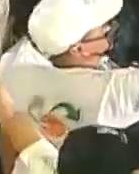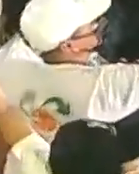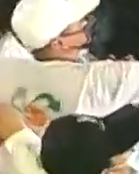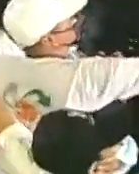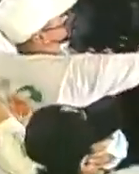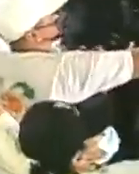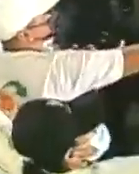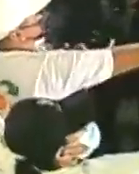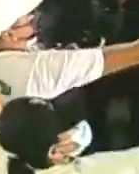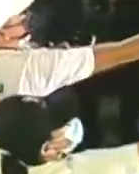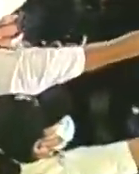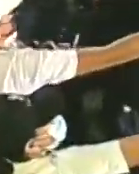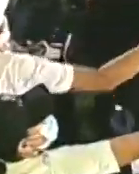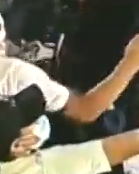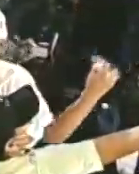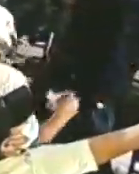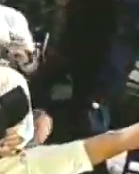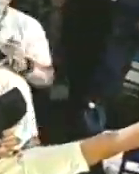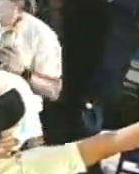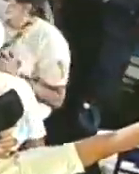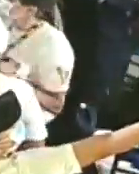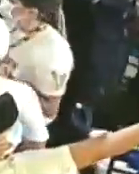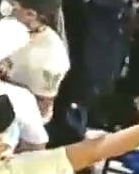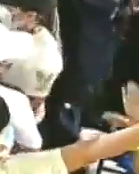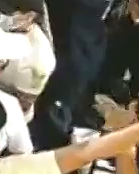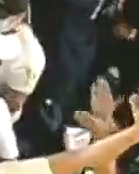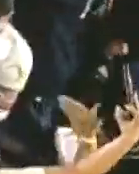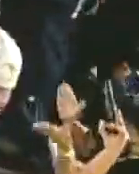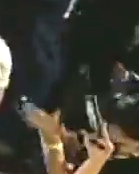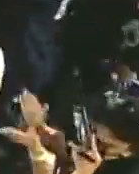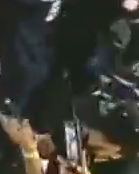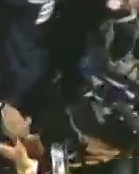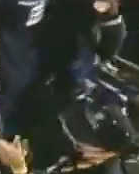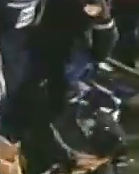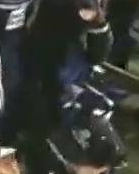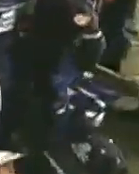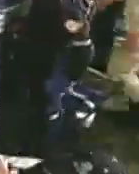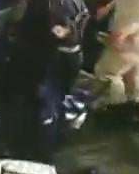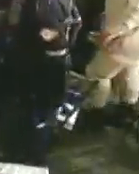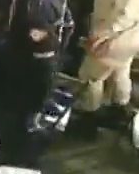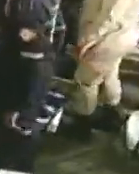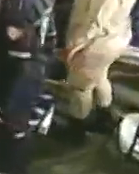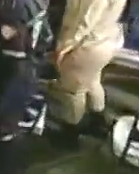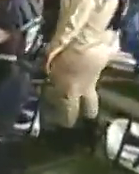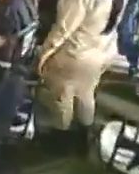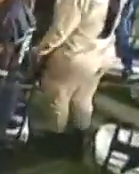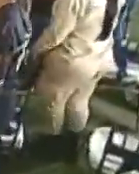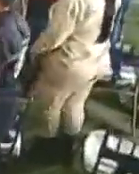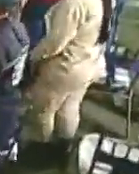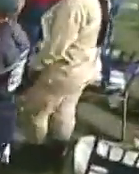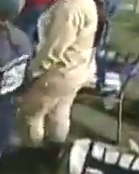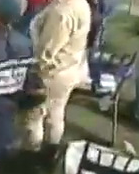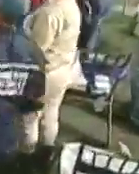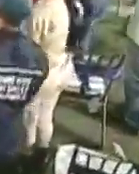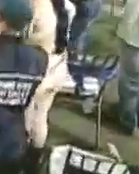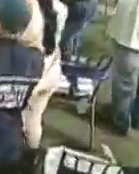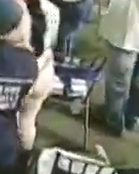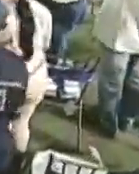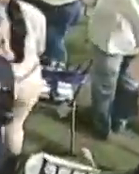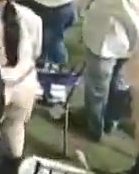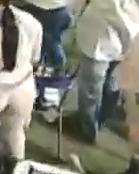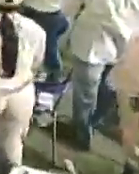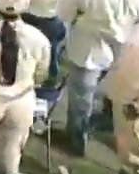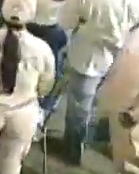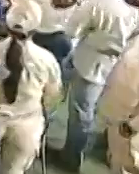general, en jefe, Néstor, Reverol, ha instruido, precisamente, a cada uno, de los ministros, que se involucren, en este